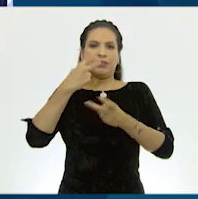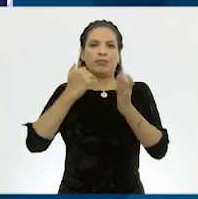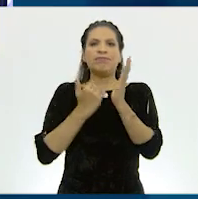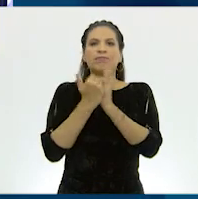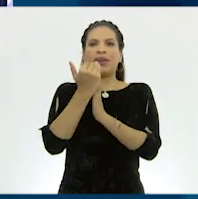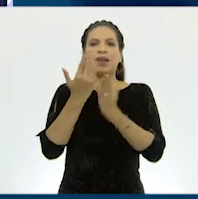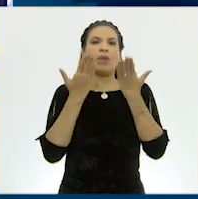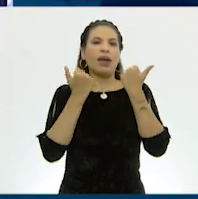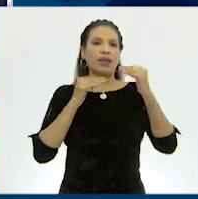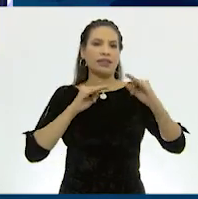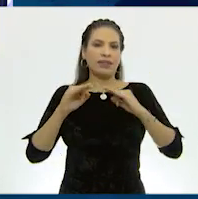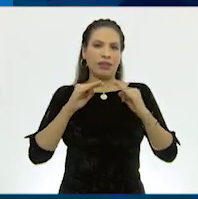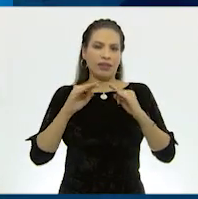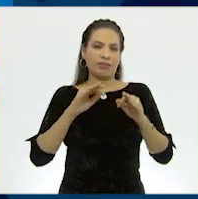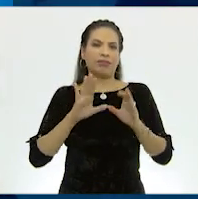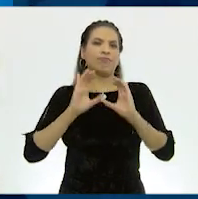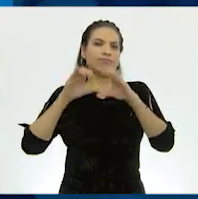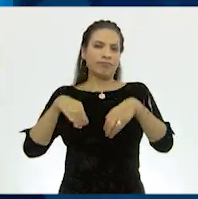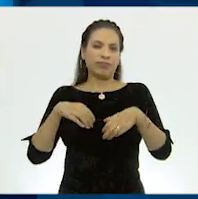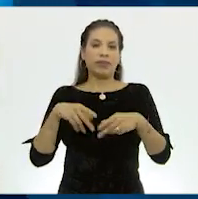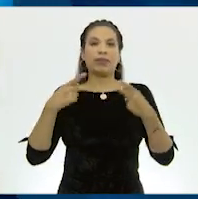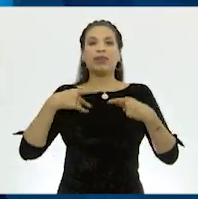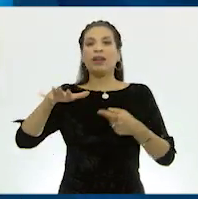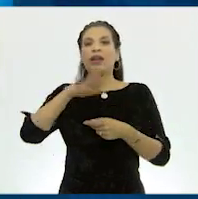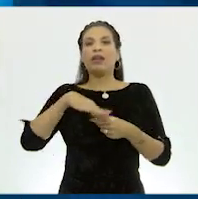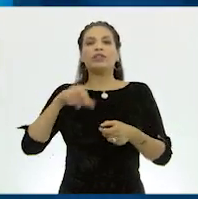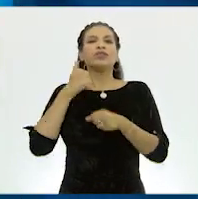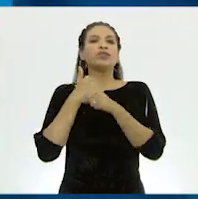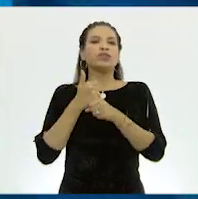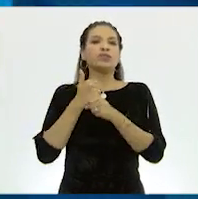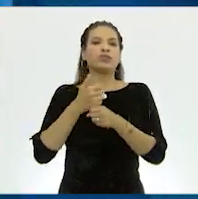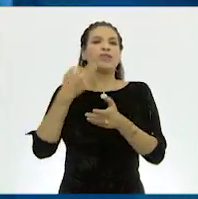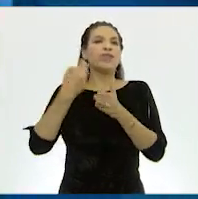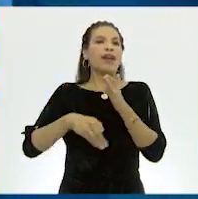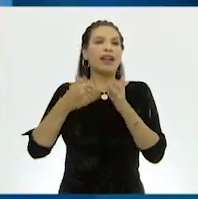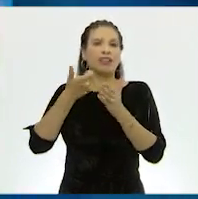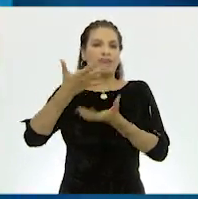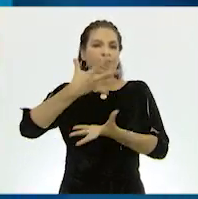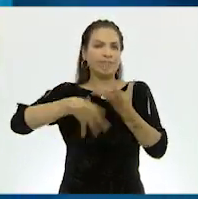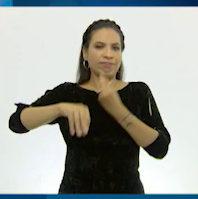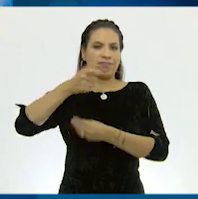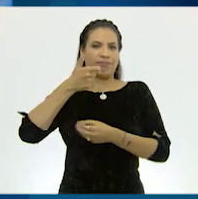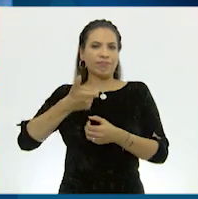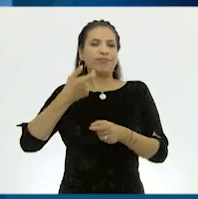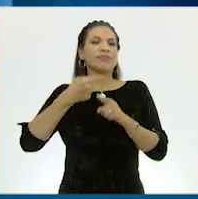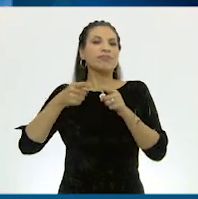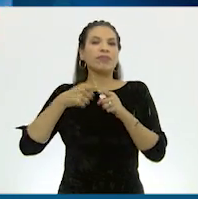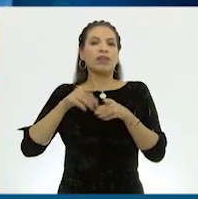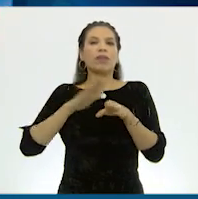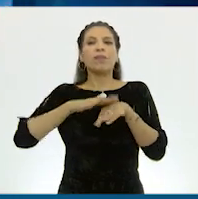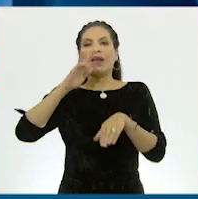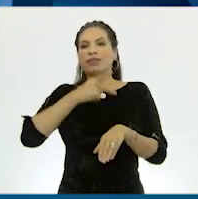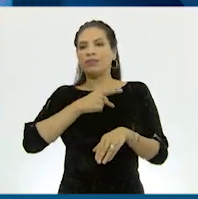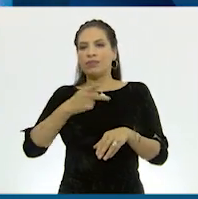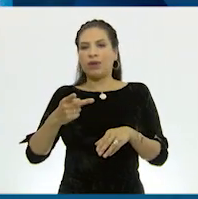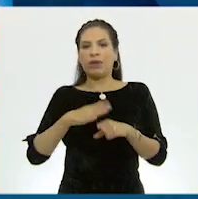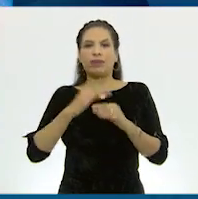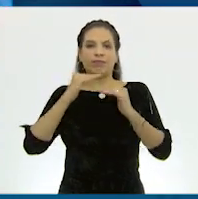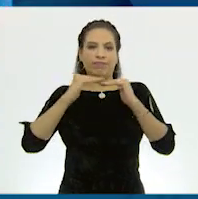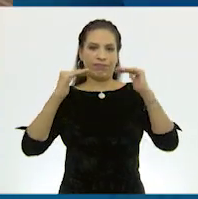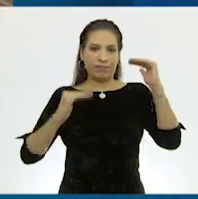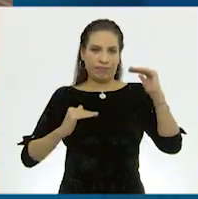aumento del desempleo o subempleo La población que lo sufre carece de recursos económicos, es decir, hay más pobreza y